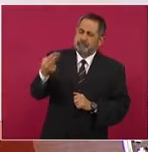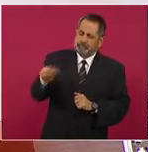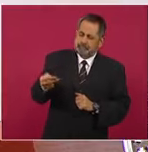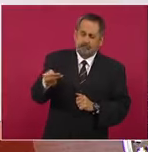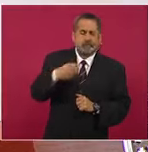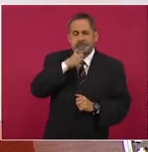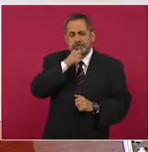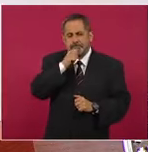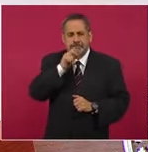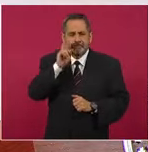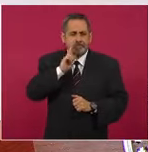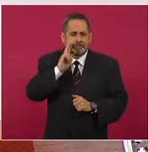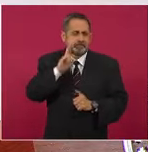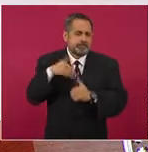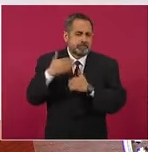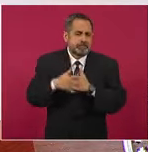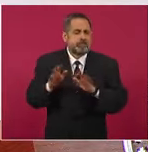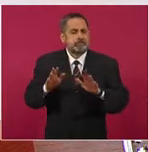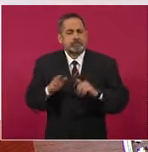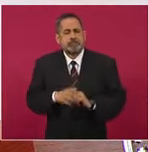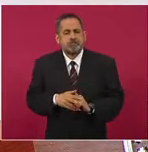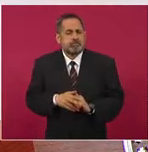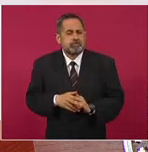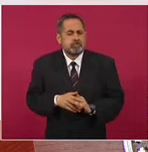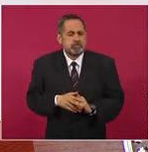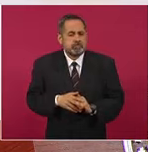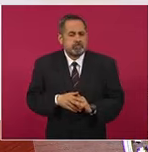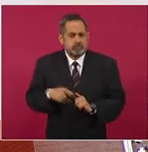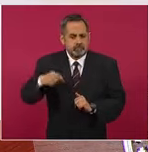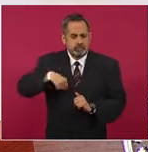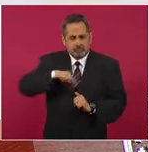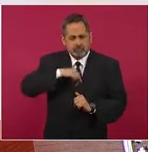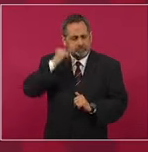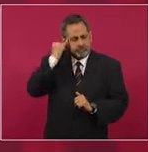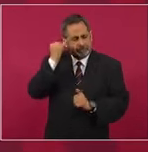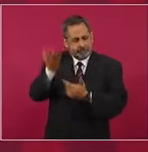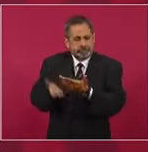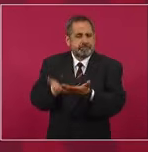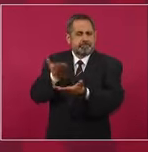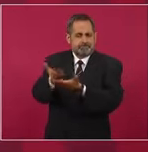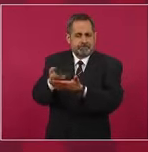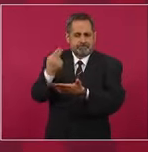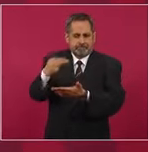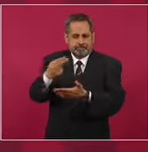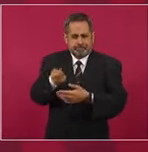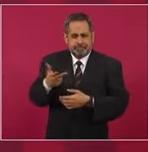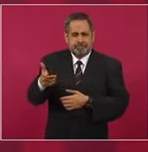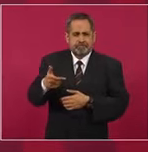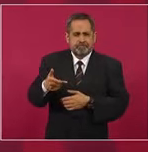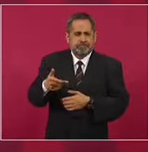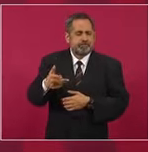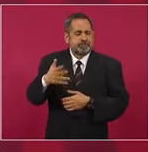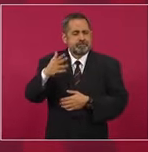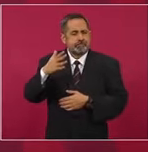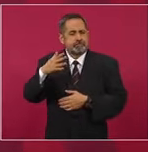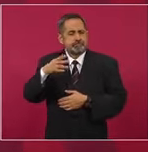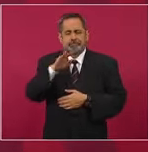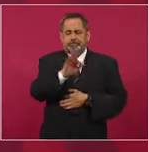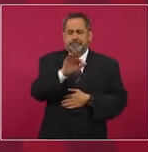habría que ver. Nosotros sí propusimos lo del general Felipe Ángeles,